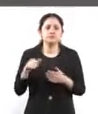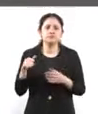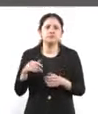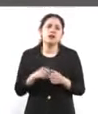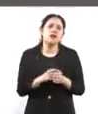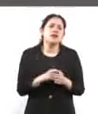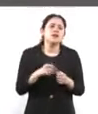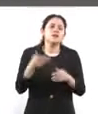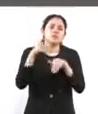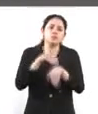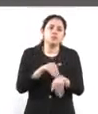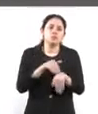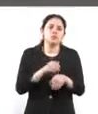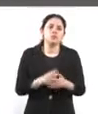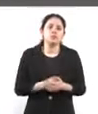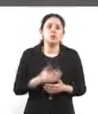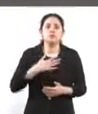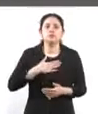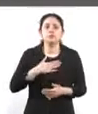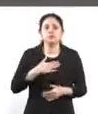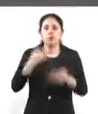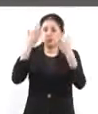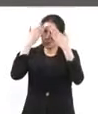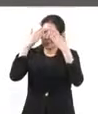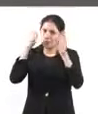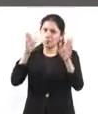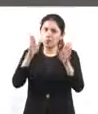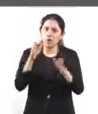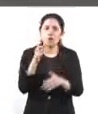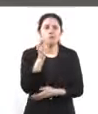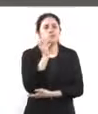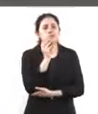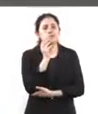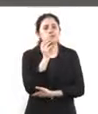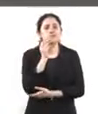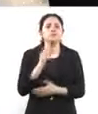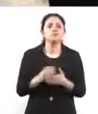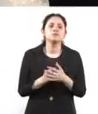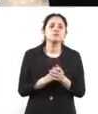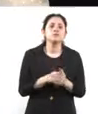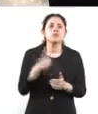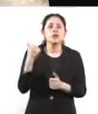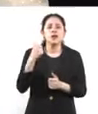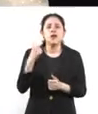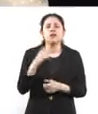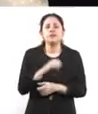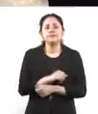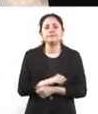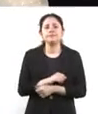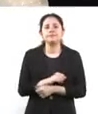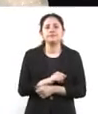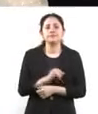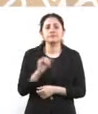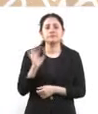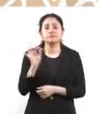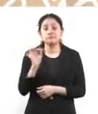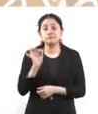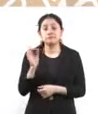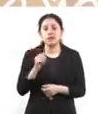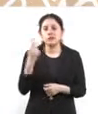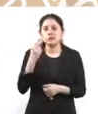Desde esa perspectiva me parece que la Corte, pues en todo caso, puede manifestarse sobre un tema en particular,